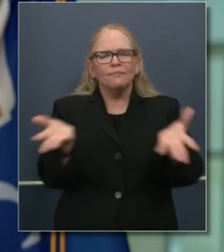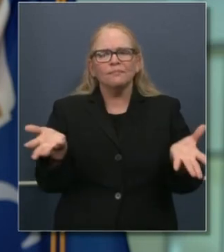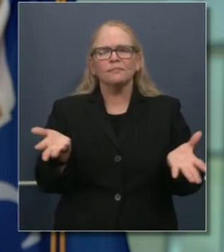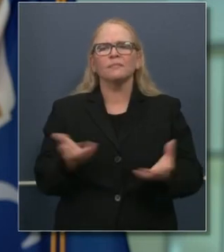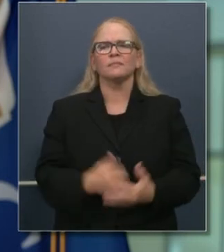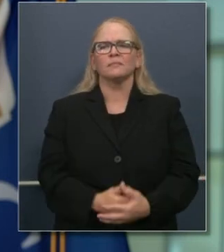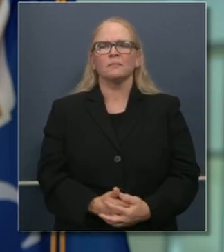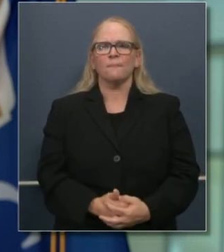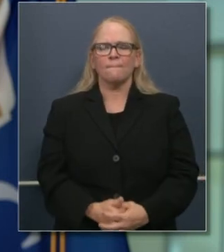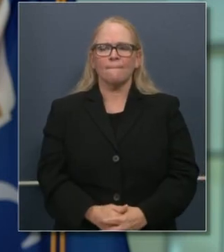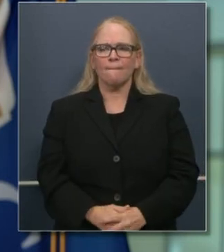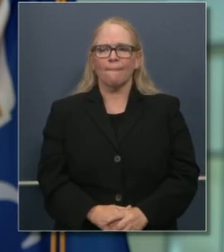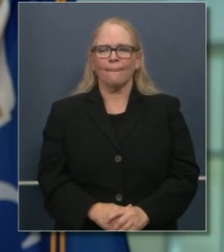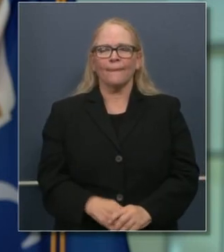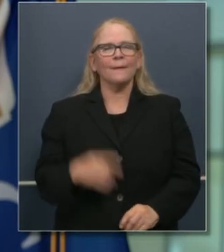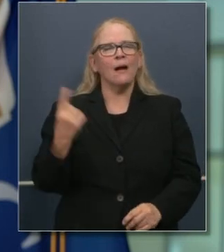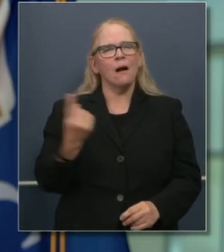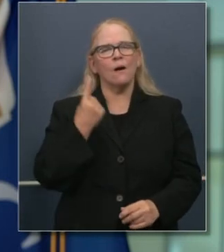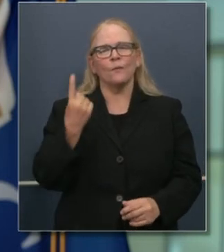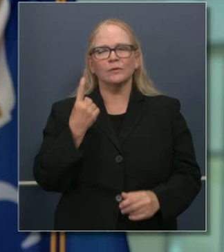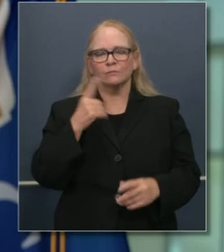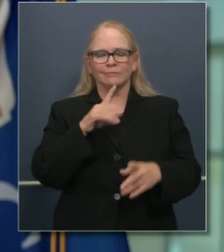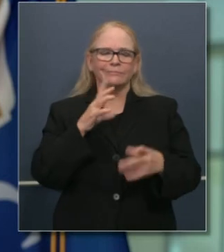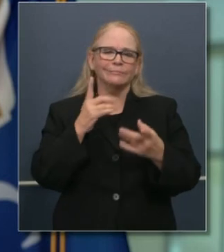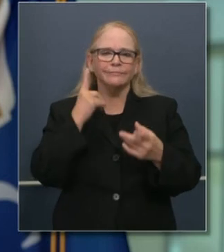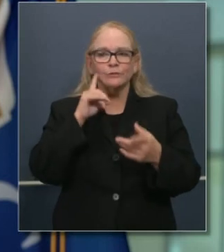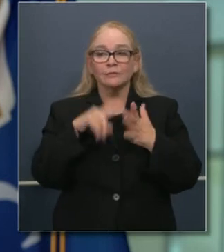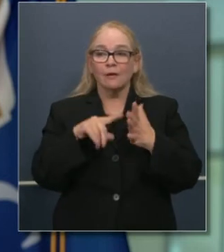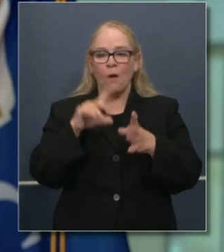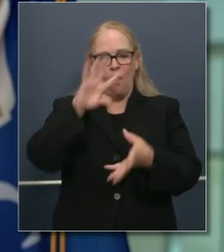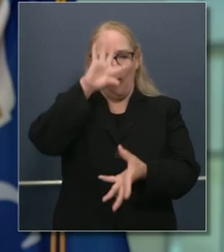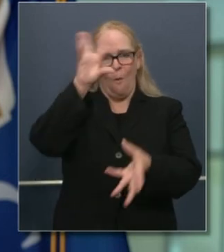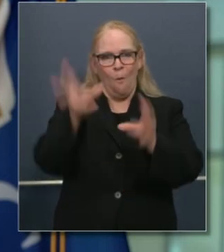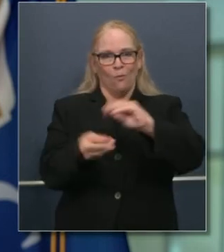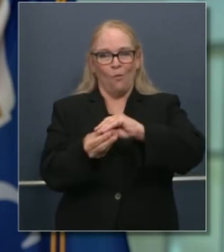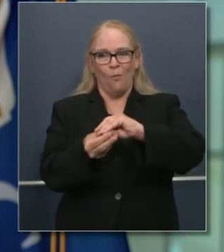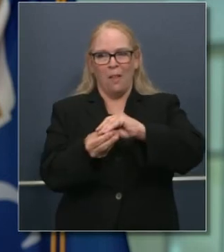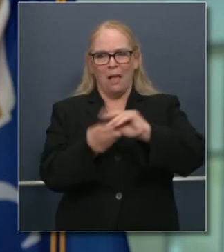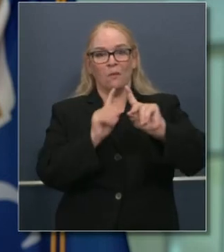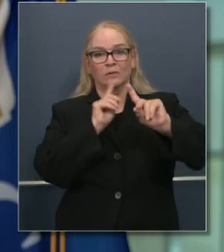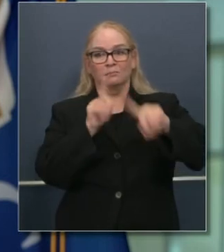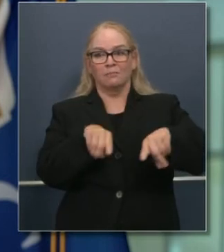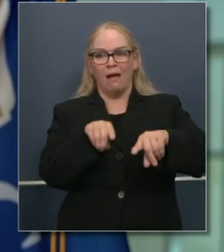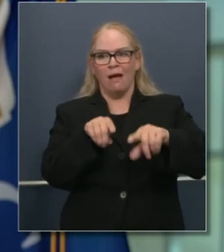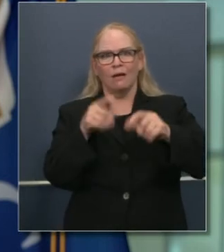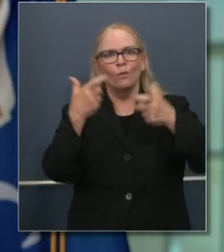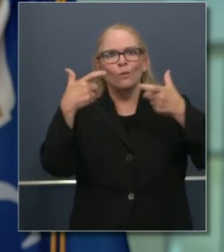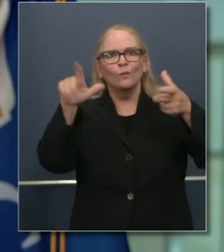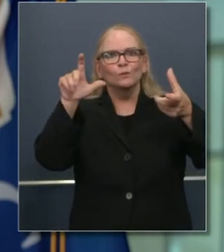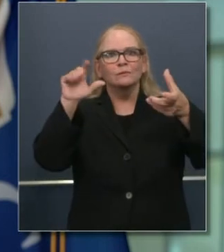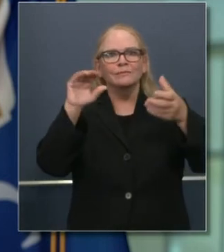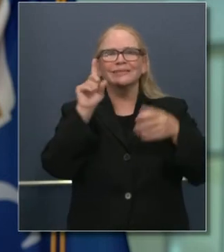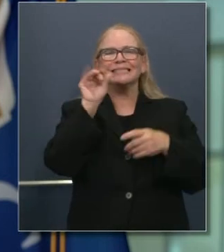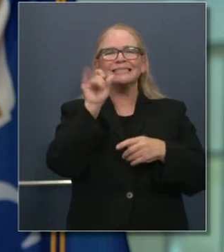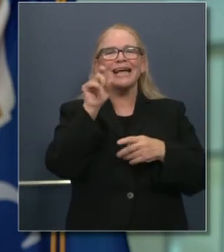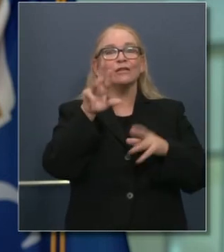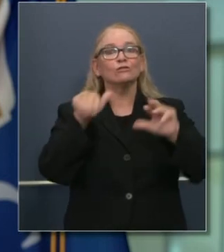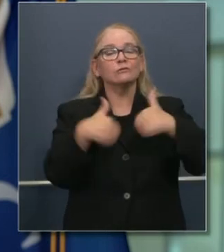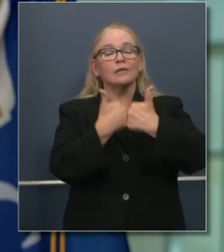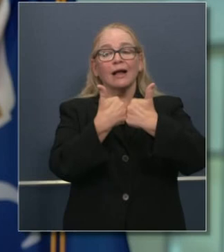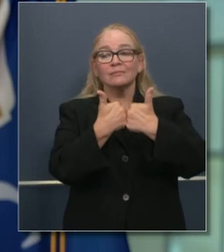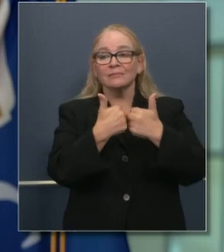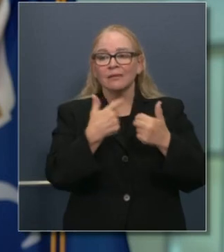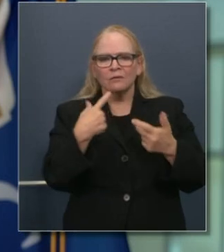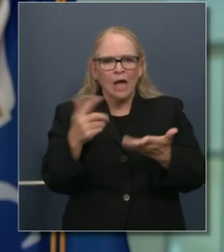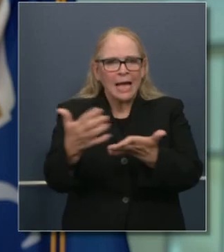Una cosa es la naturaleza de las cosas. Estamos lidiando con la totalidad de la respuesta, retos históricos respecto a la